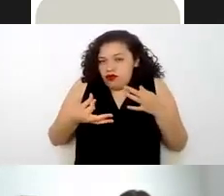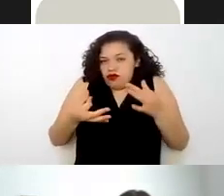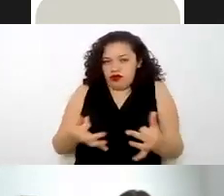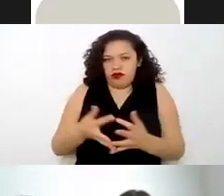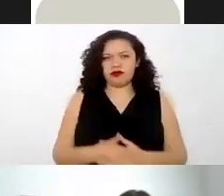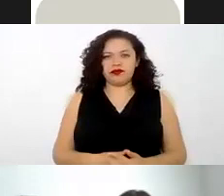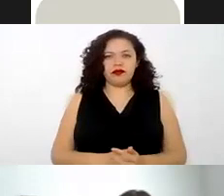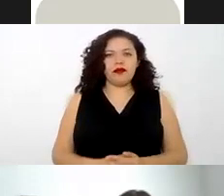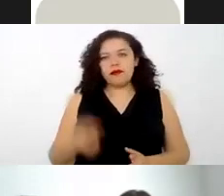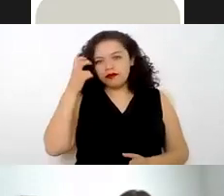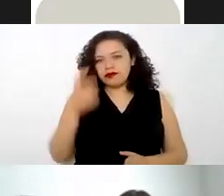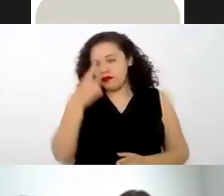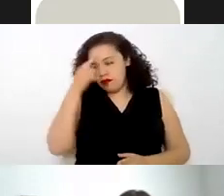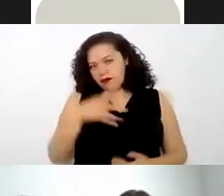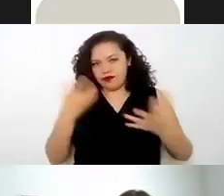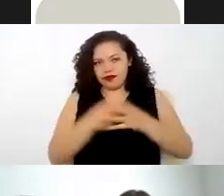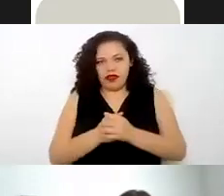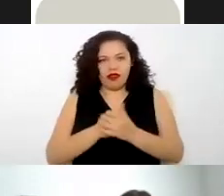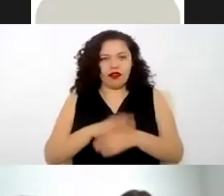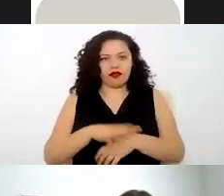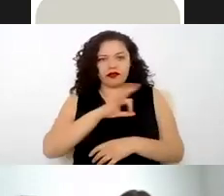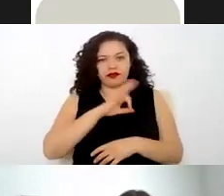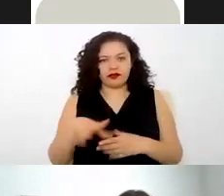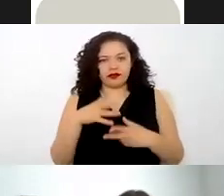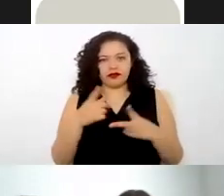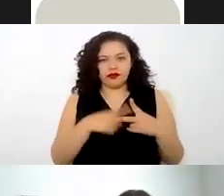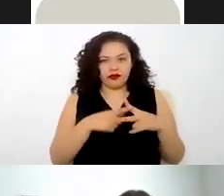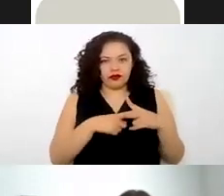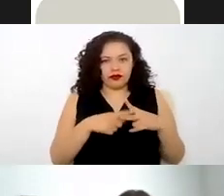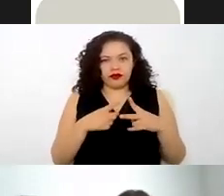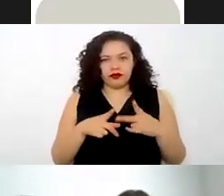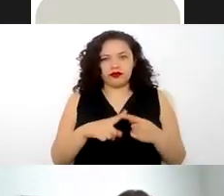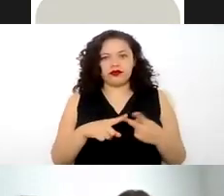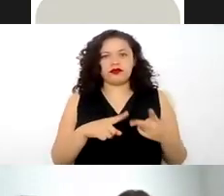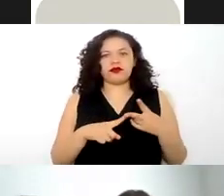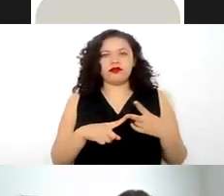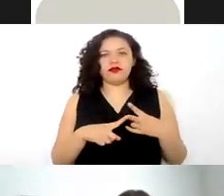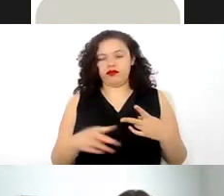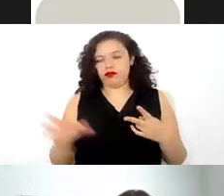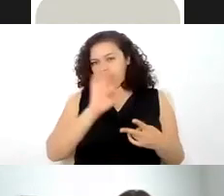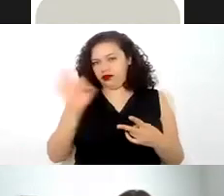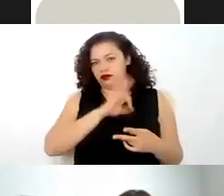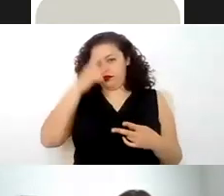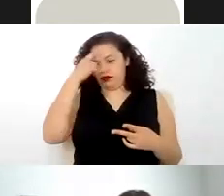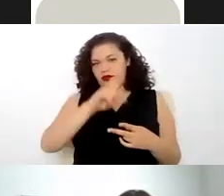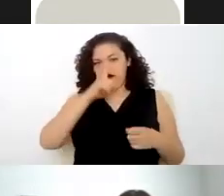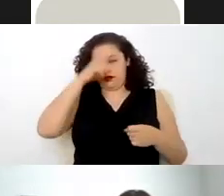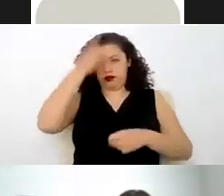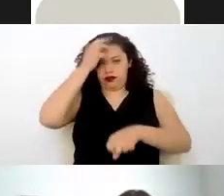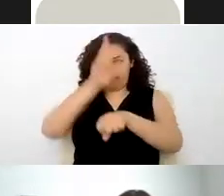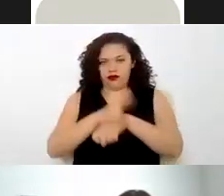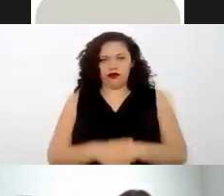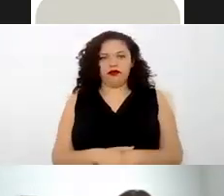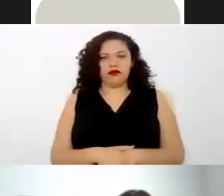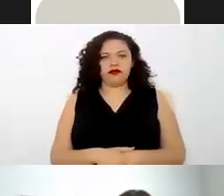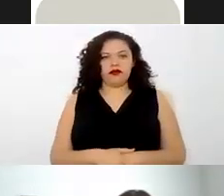ser justamente de fiscalización podrían ser las cuentas podría ser justamente una información delicada en cuestión de dirección y que por